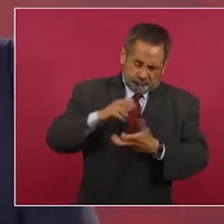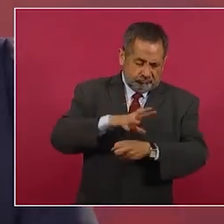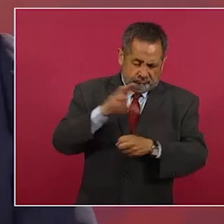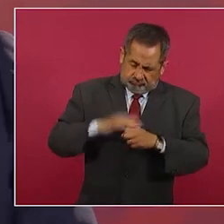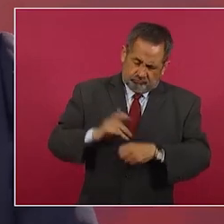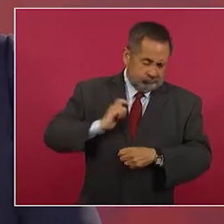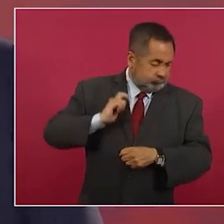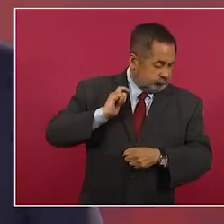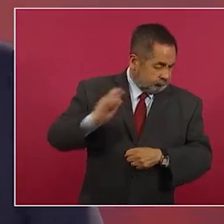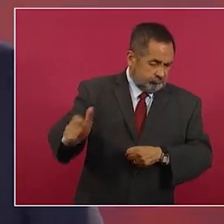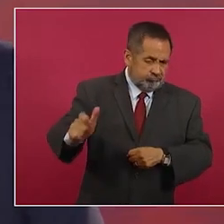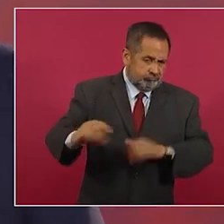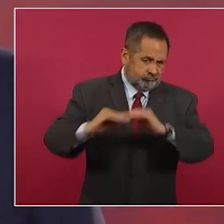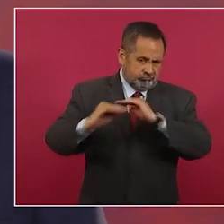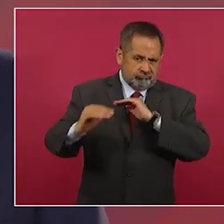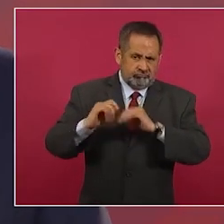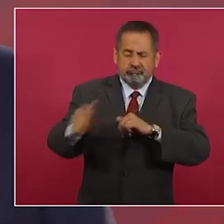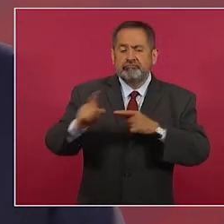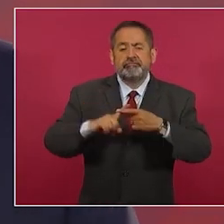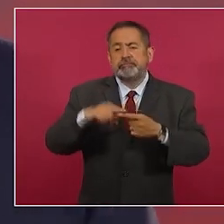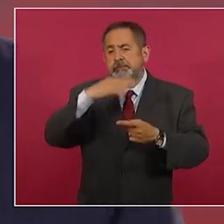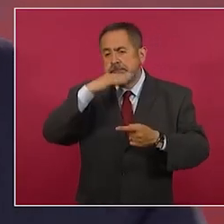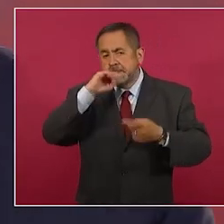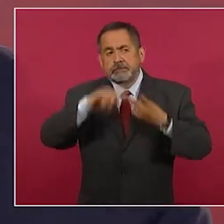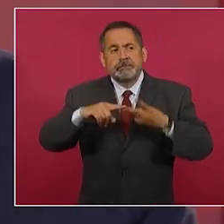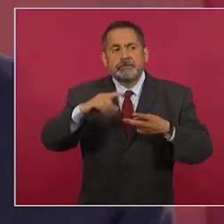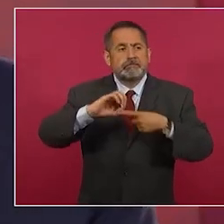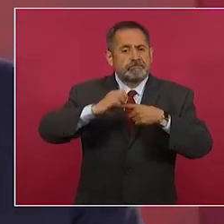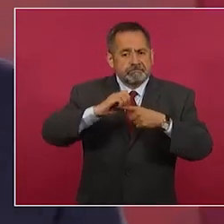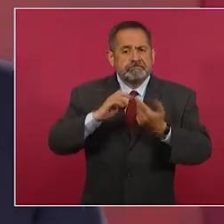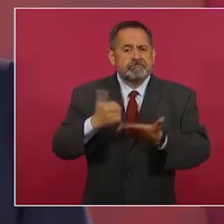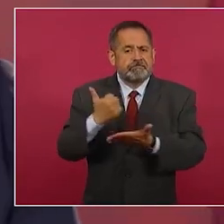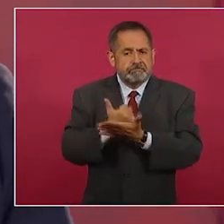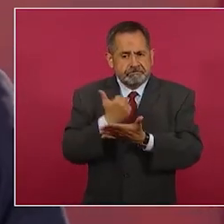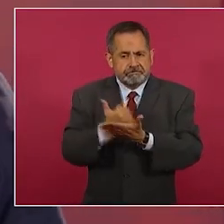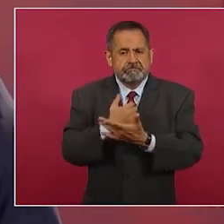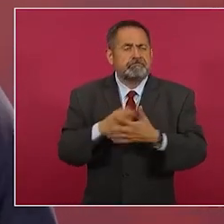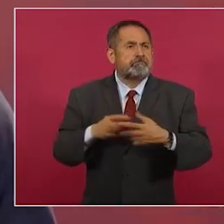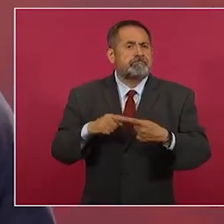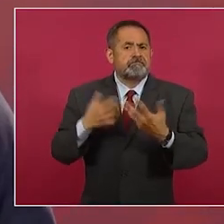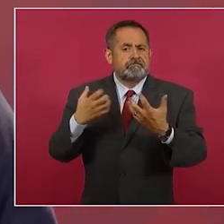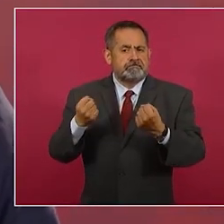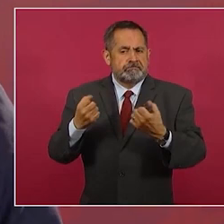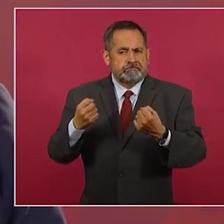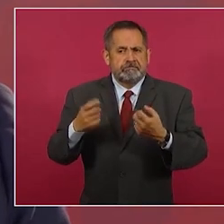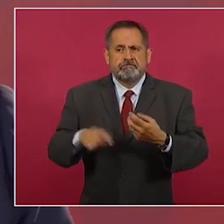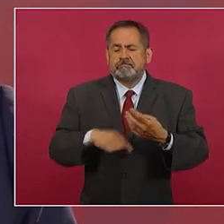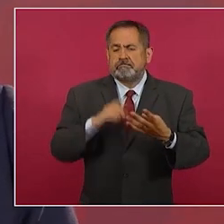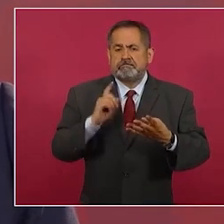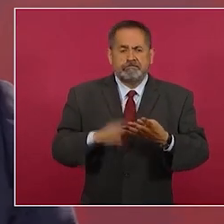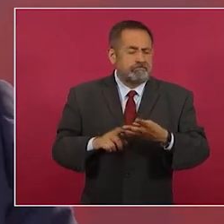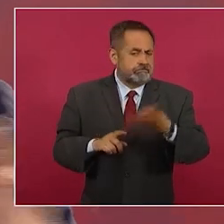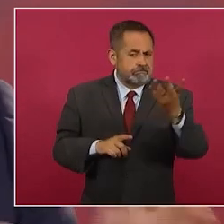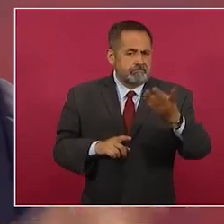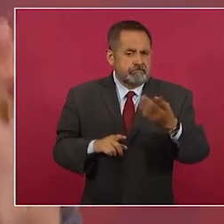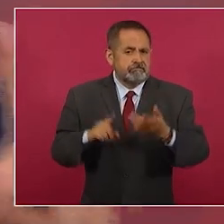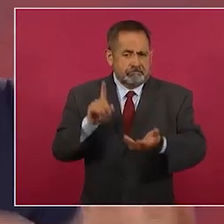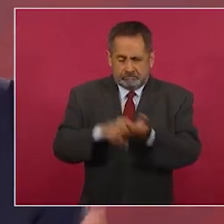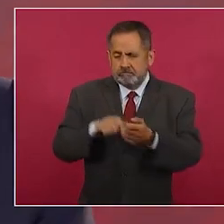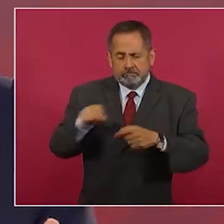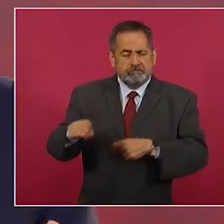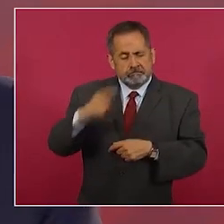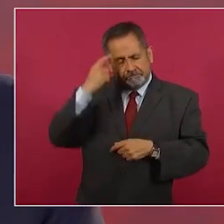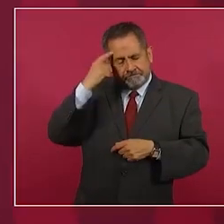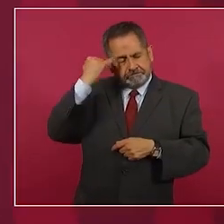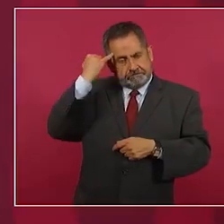en maíz en frijol en arroz en leche es parte del plan